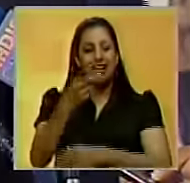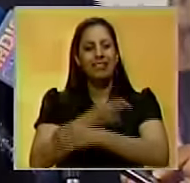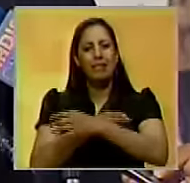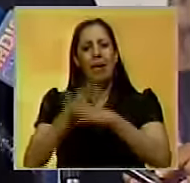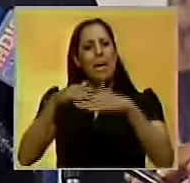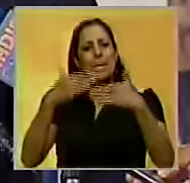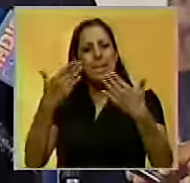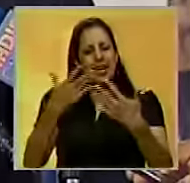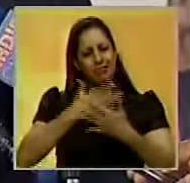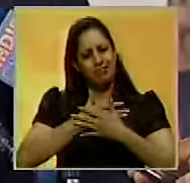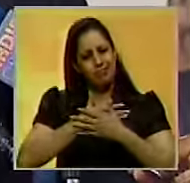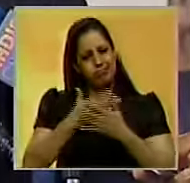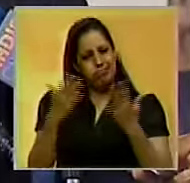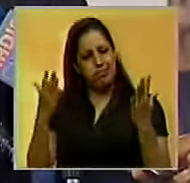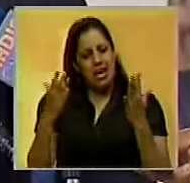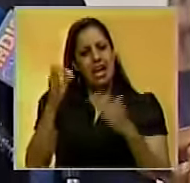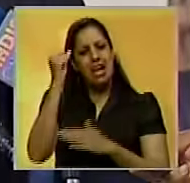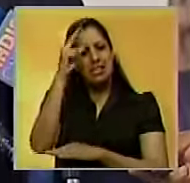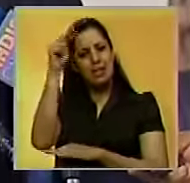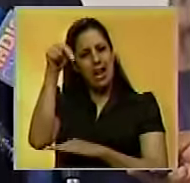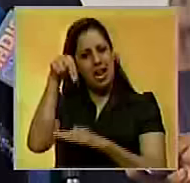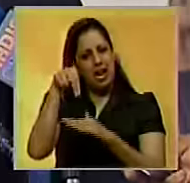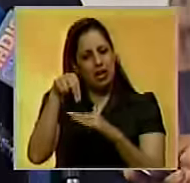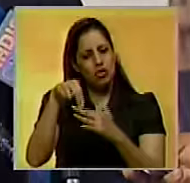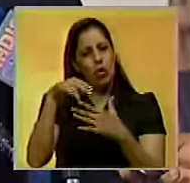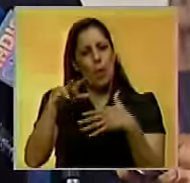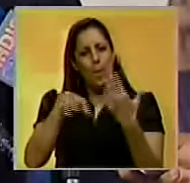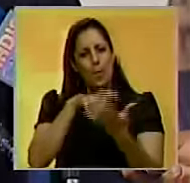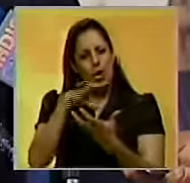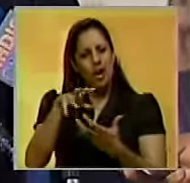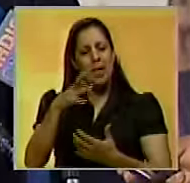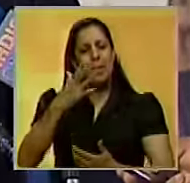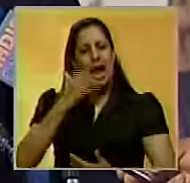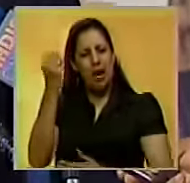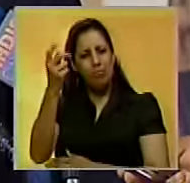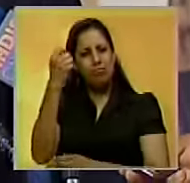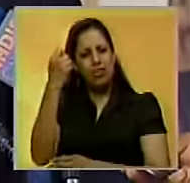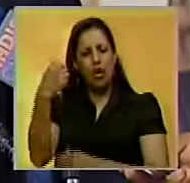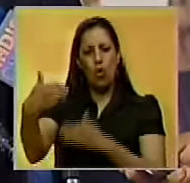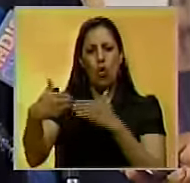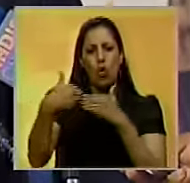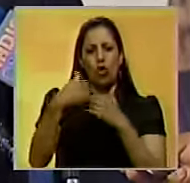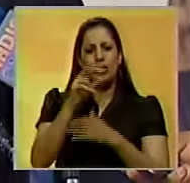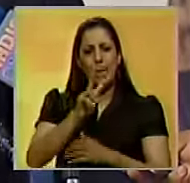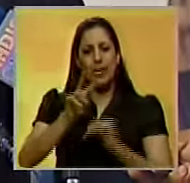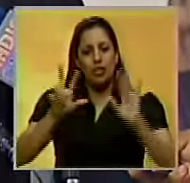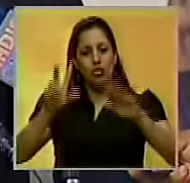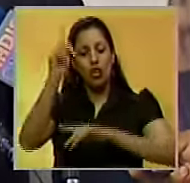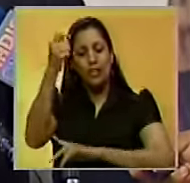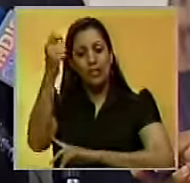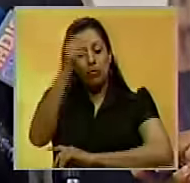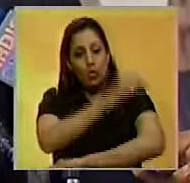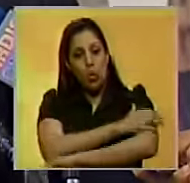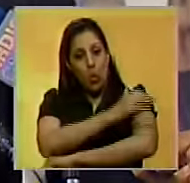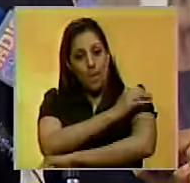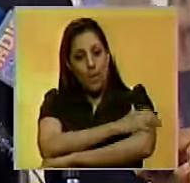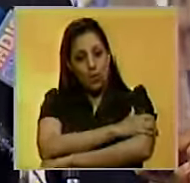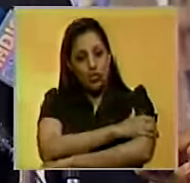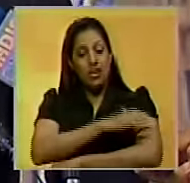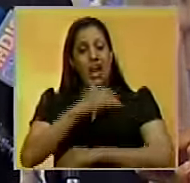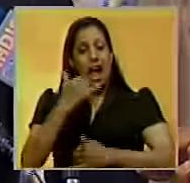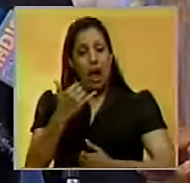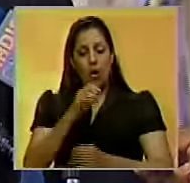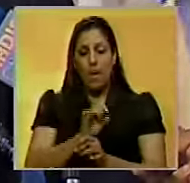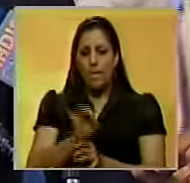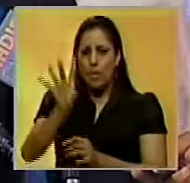expresar la solidaridad de la Asamblea Nacional Venezolana ante el golpe parlamentario perpetrado contra 28 diputados opositores, quienes